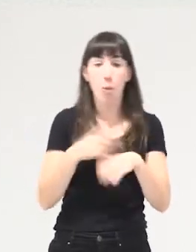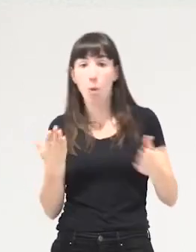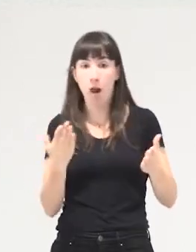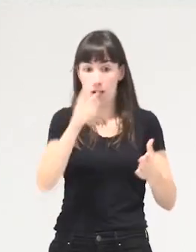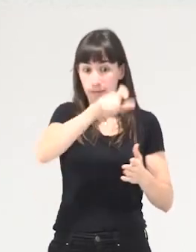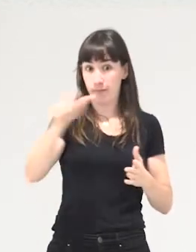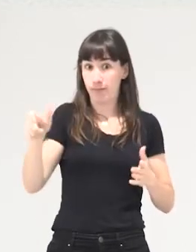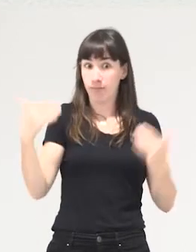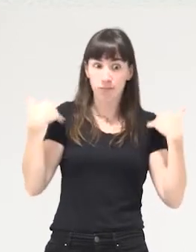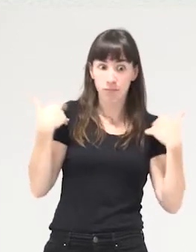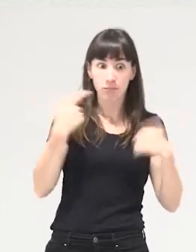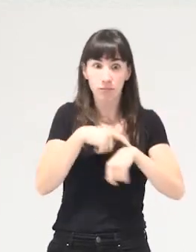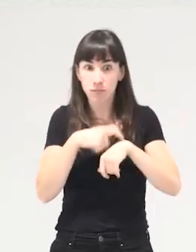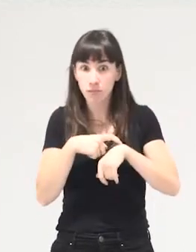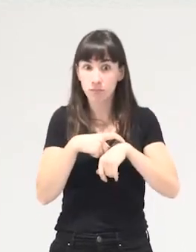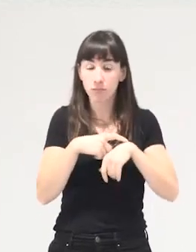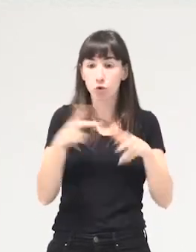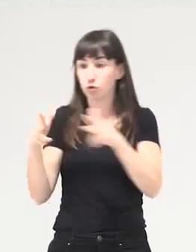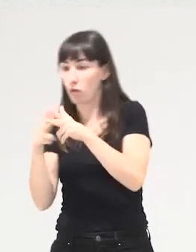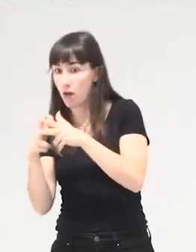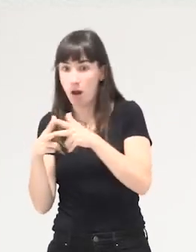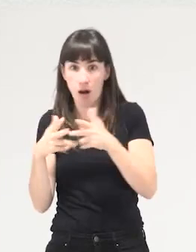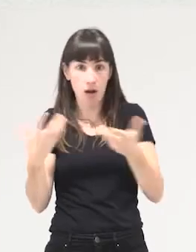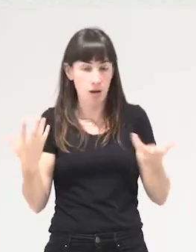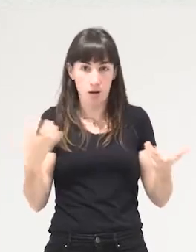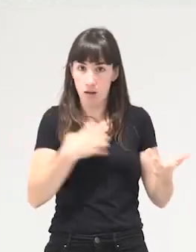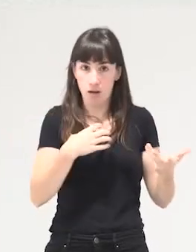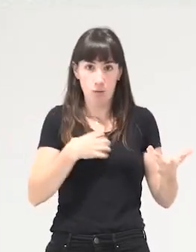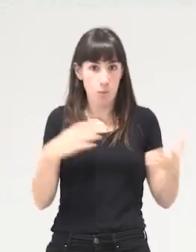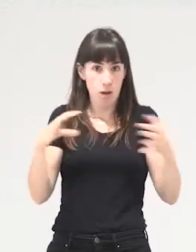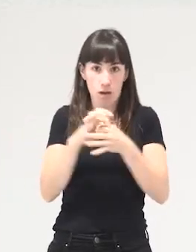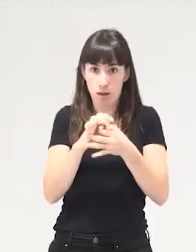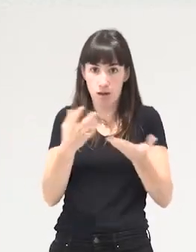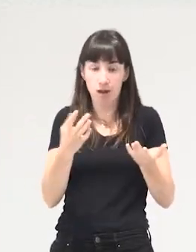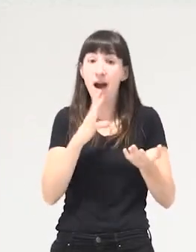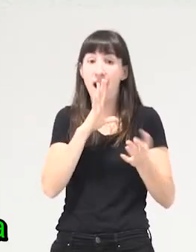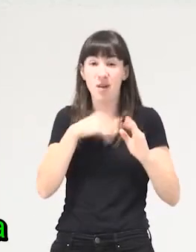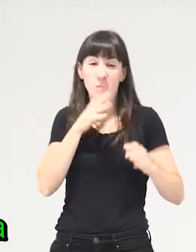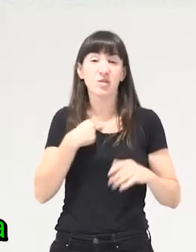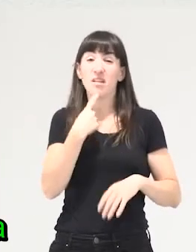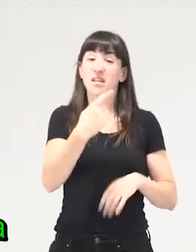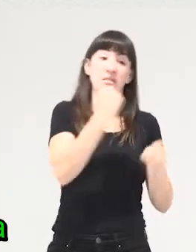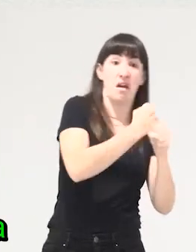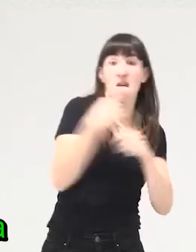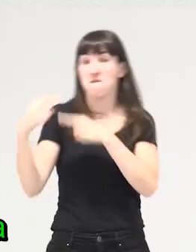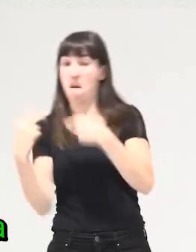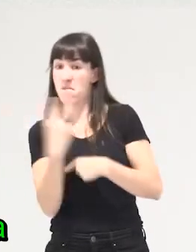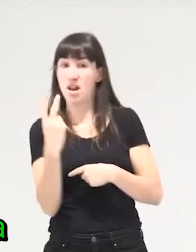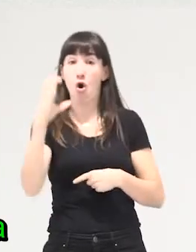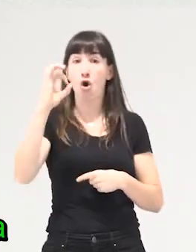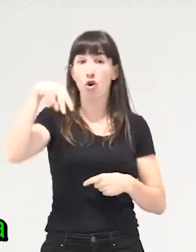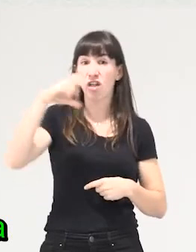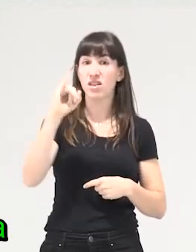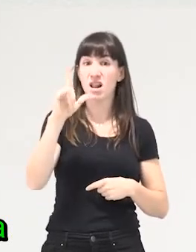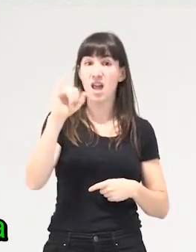personas y el tiempo social son irreconciliables. Y decíamos, aquello, lo de la conciliación es mentira. Entonces, estábamos, insisto, nombrando